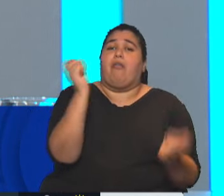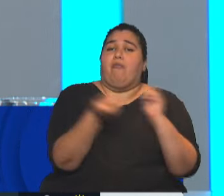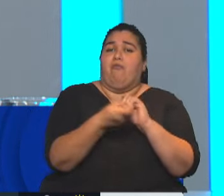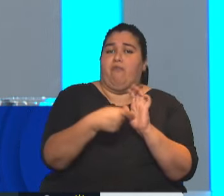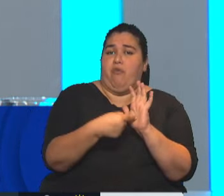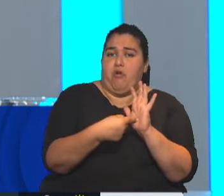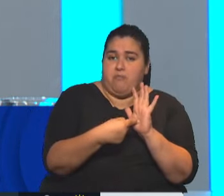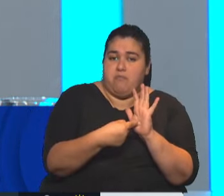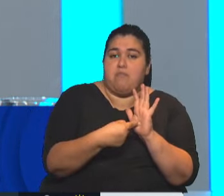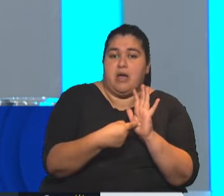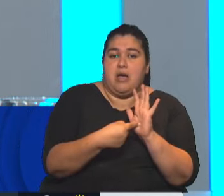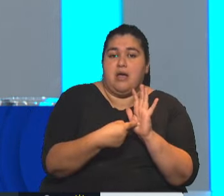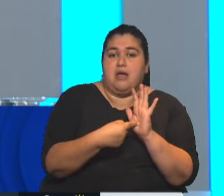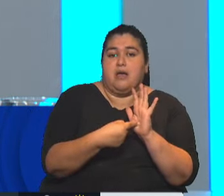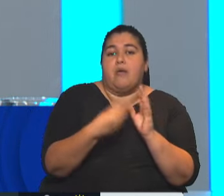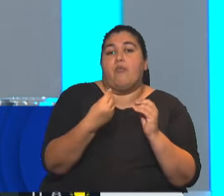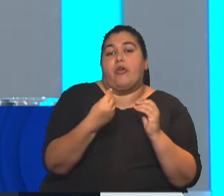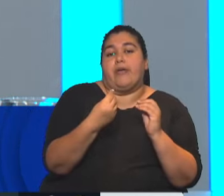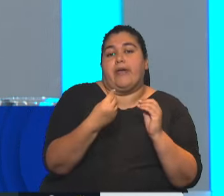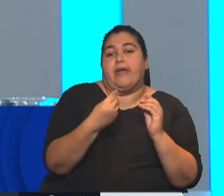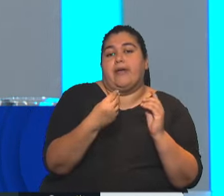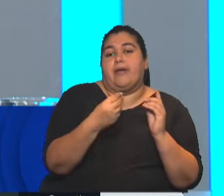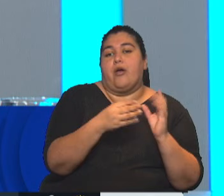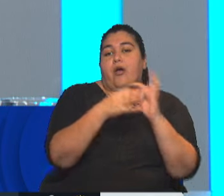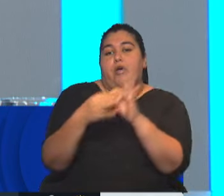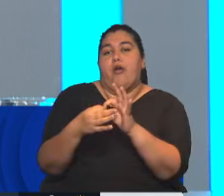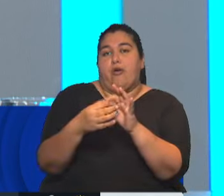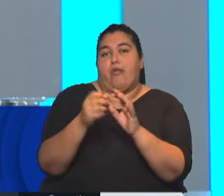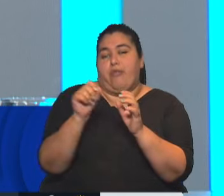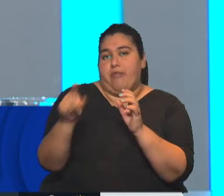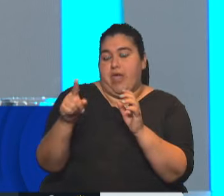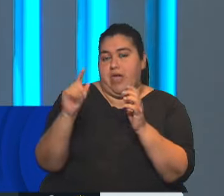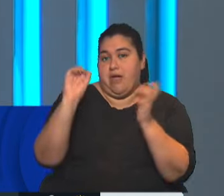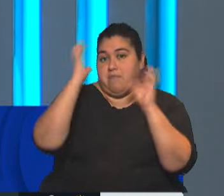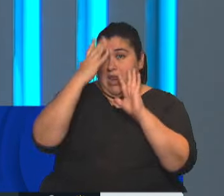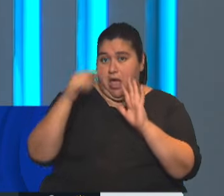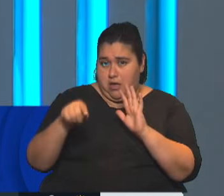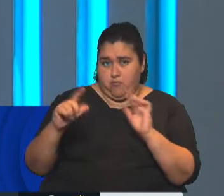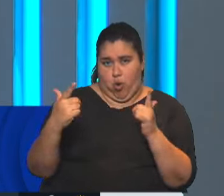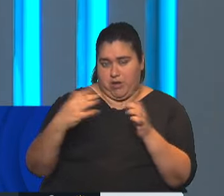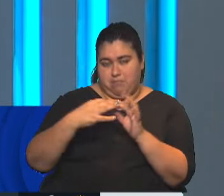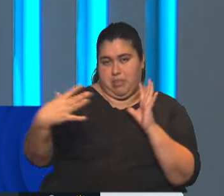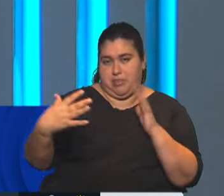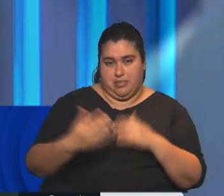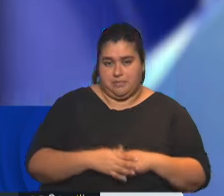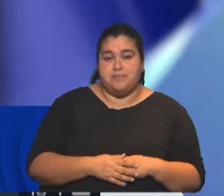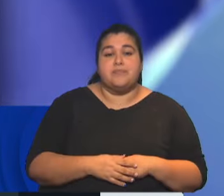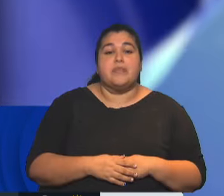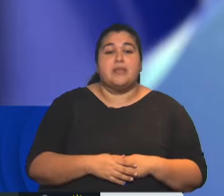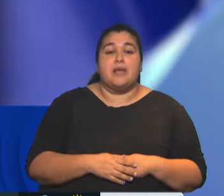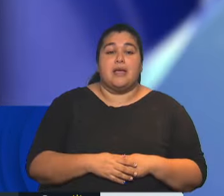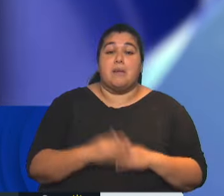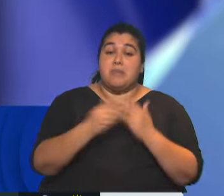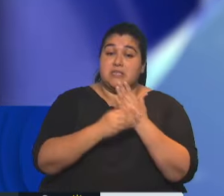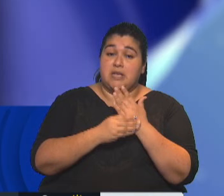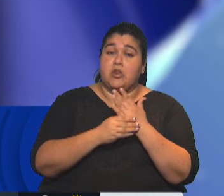lineamientos políticos del gobierno del presidente Javier Milei. A propósito, el Ministerio de Seguridad publicó a través de la red